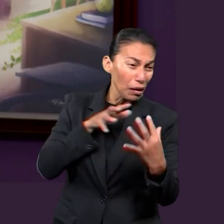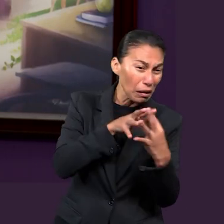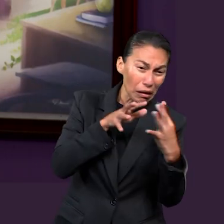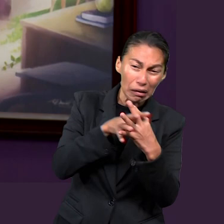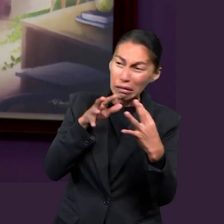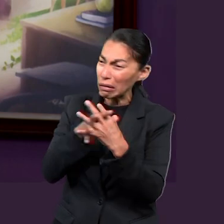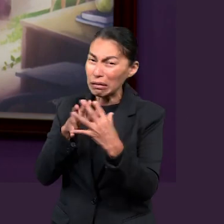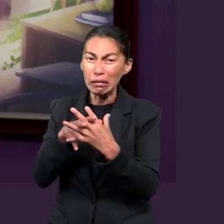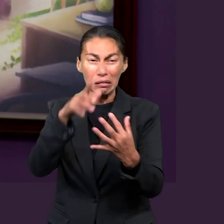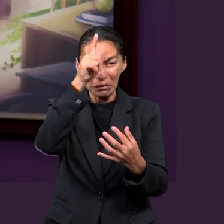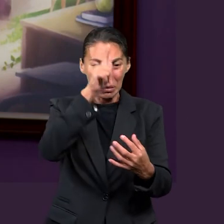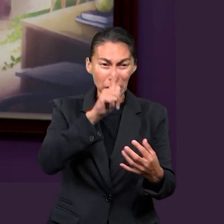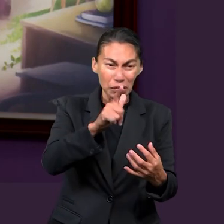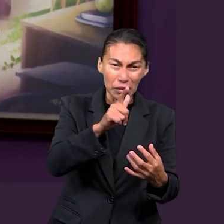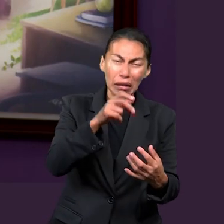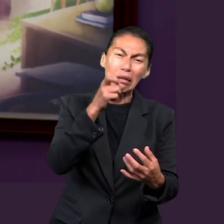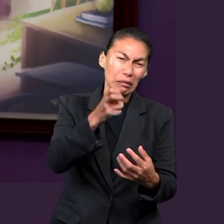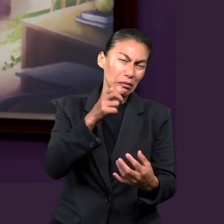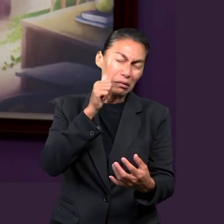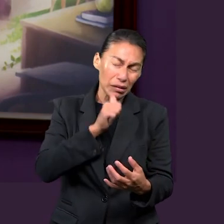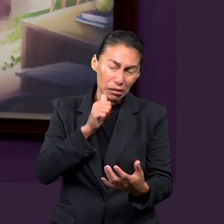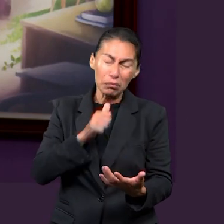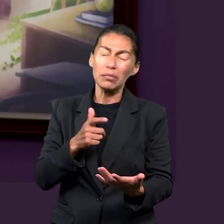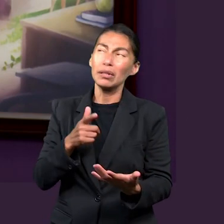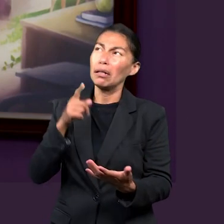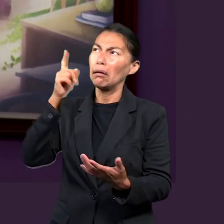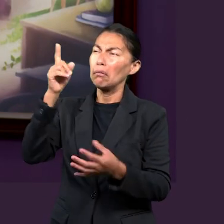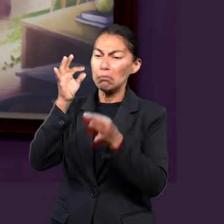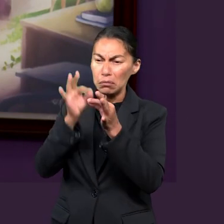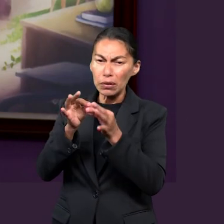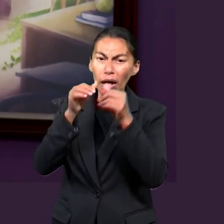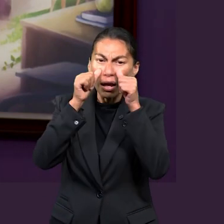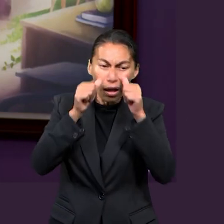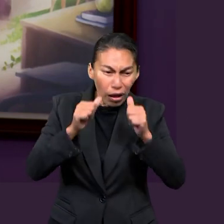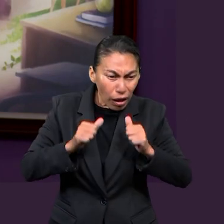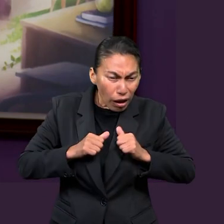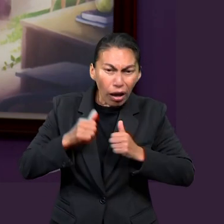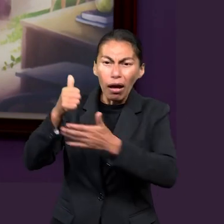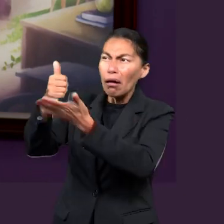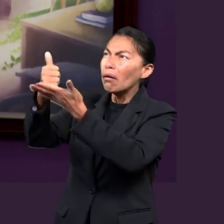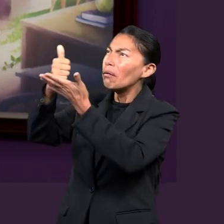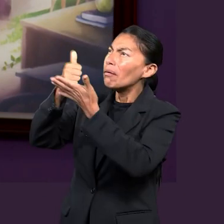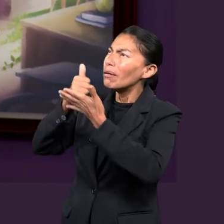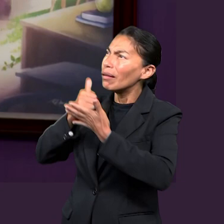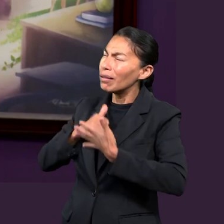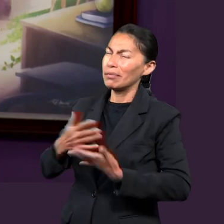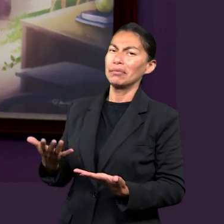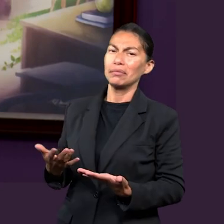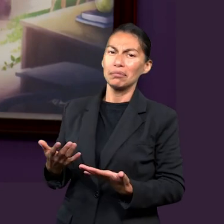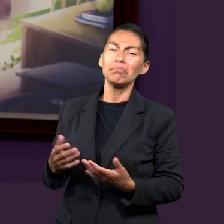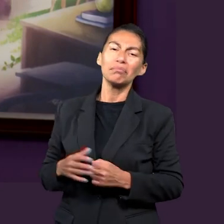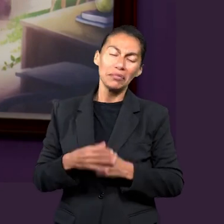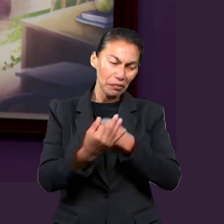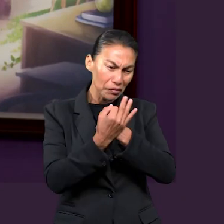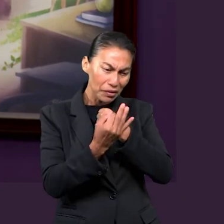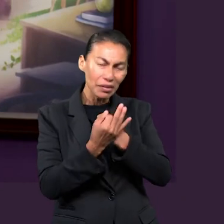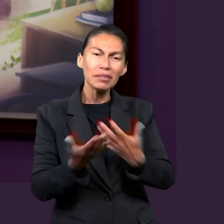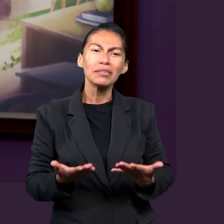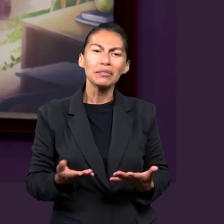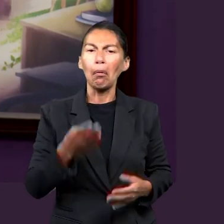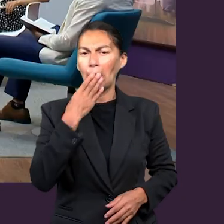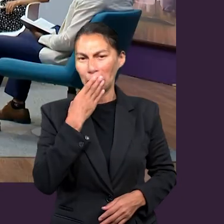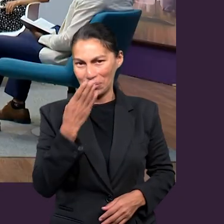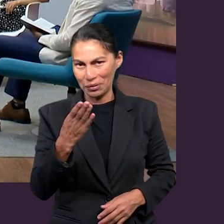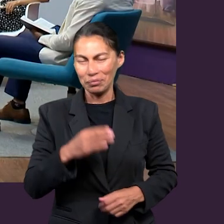las guerras espirituales que tenemos, siempre está disponible para ayudarnos, para hacernos frente.